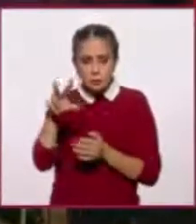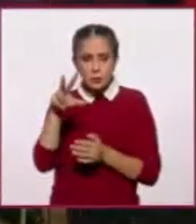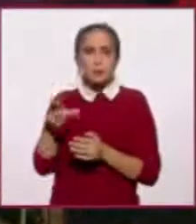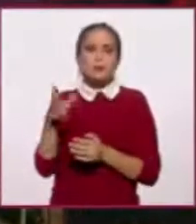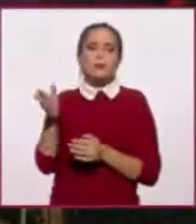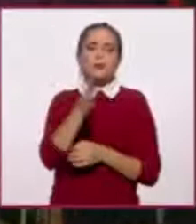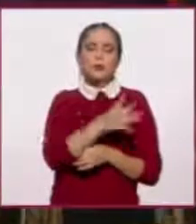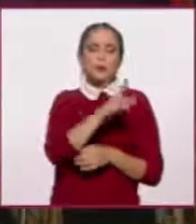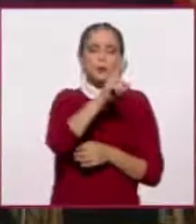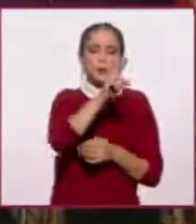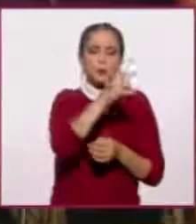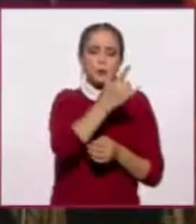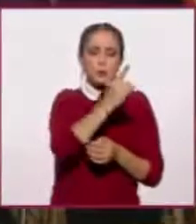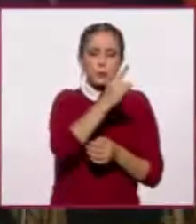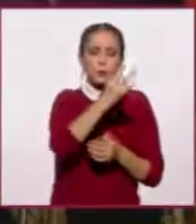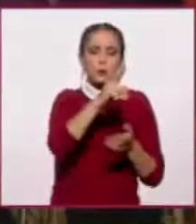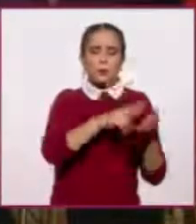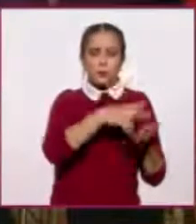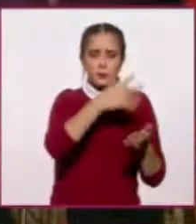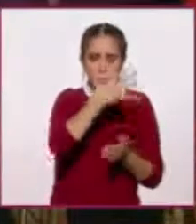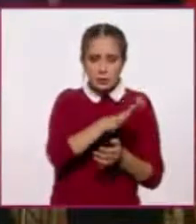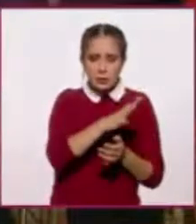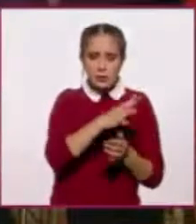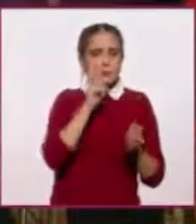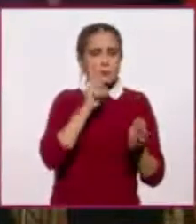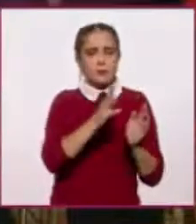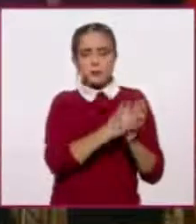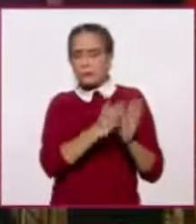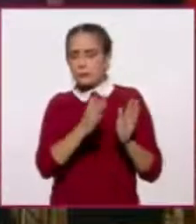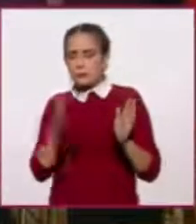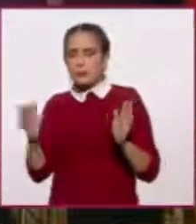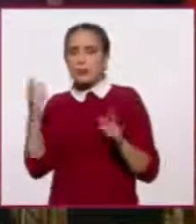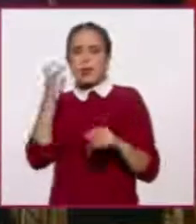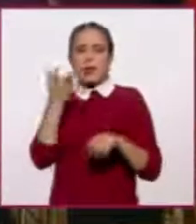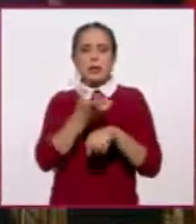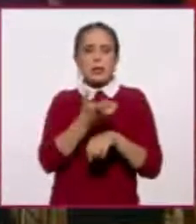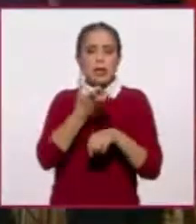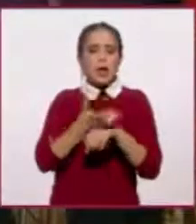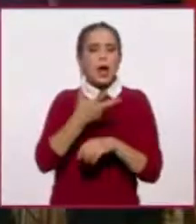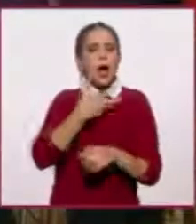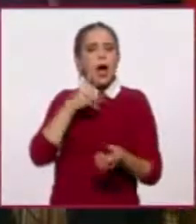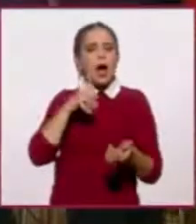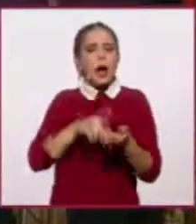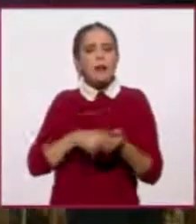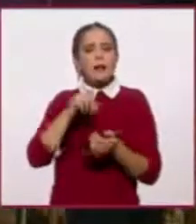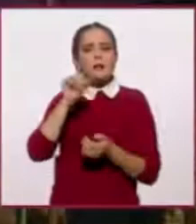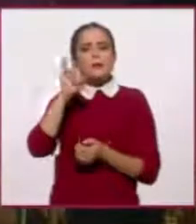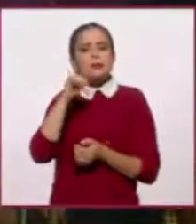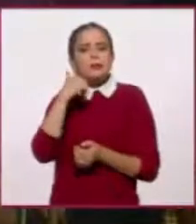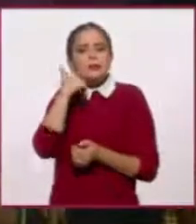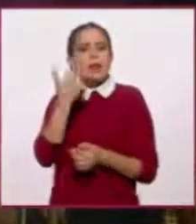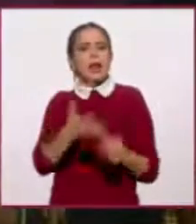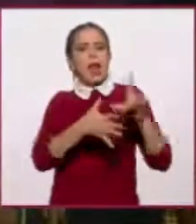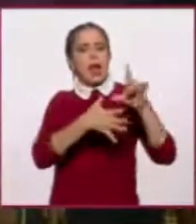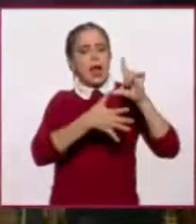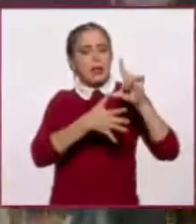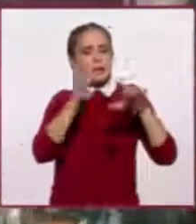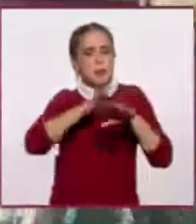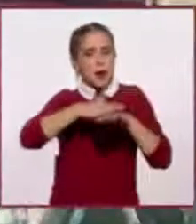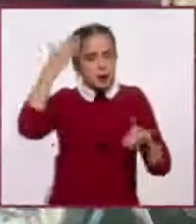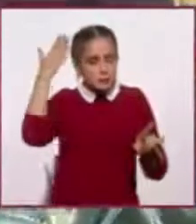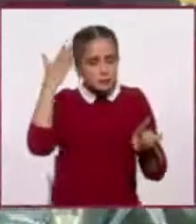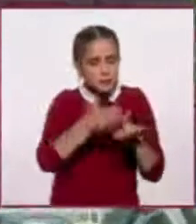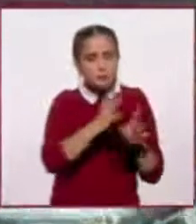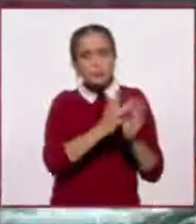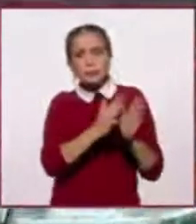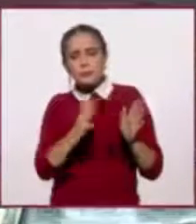datos, manteniendo la misma posición, de estar más cerca de Estados Unidos, y en enero del diecisiete, eh, hasta julio del dieciocho,